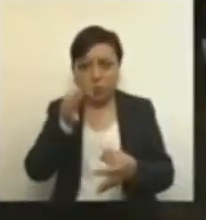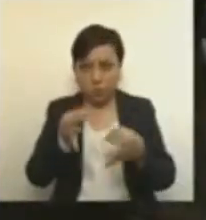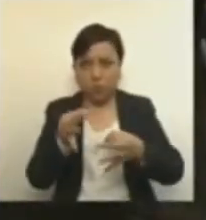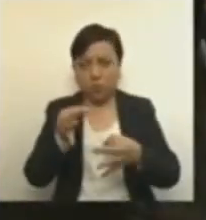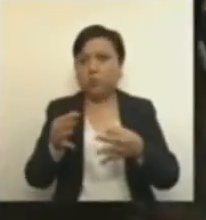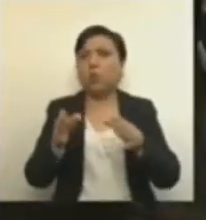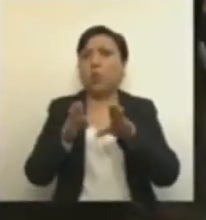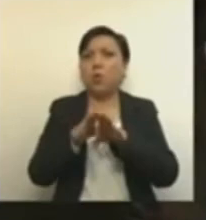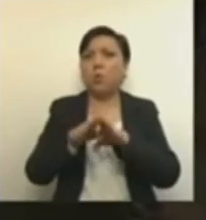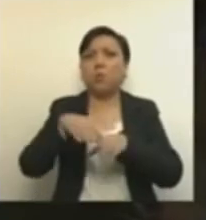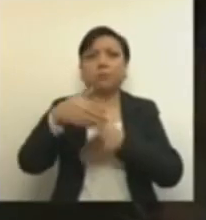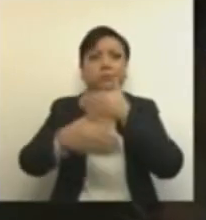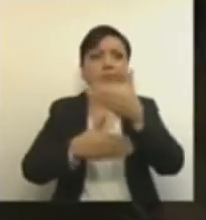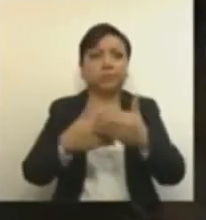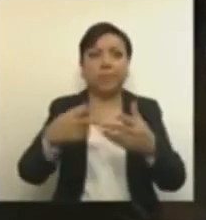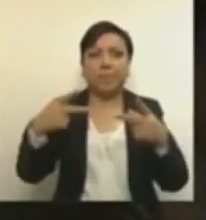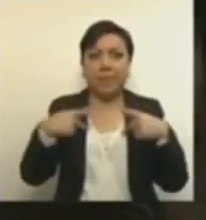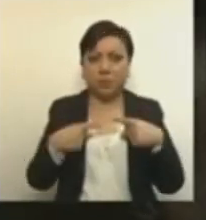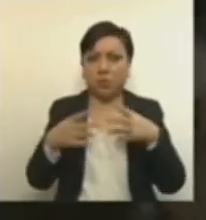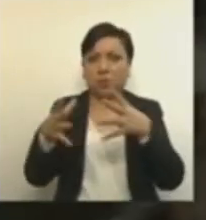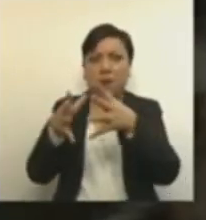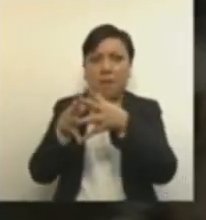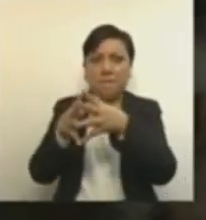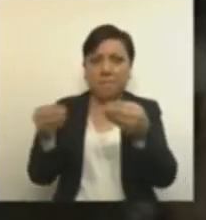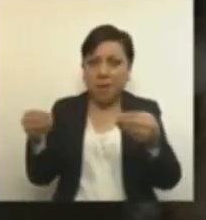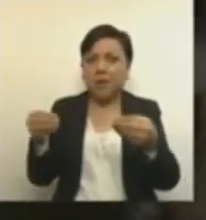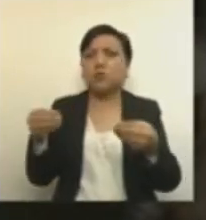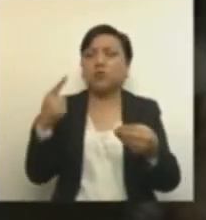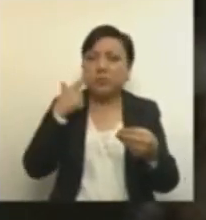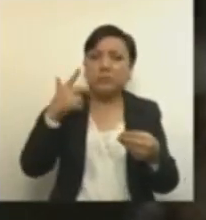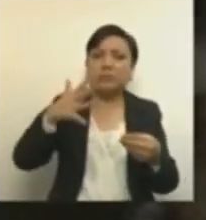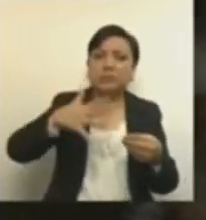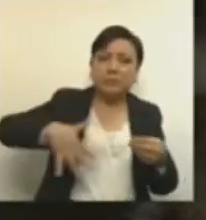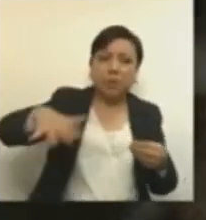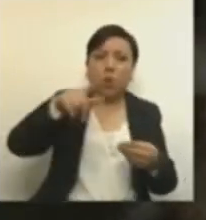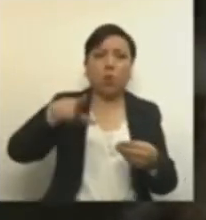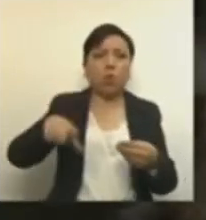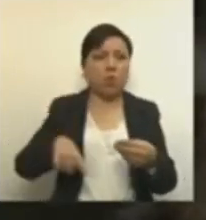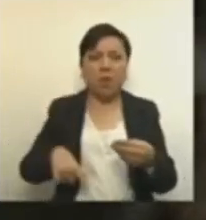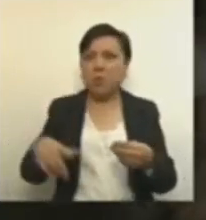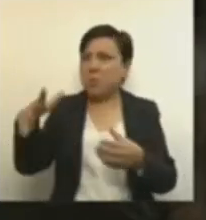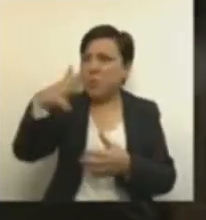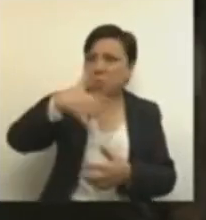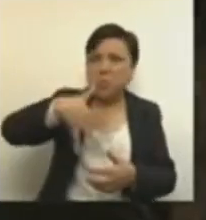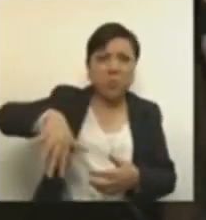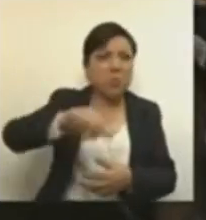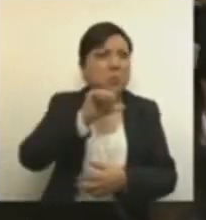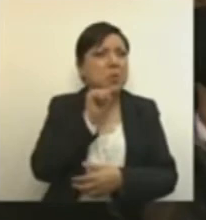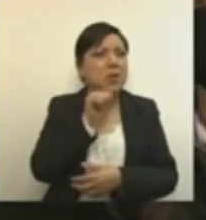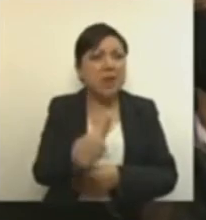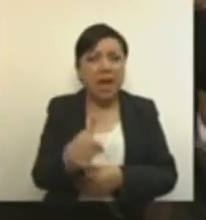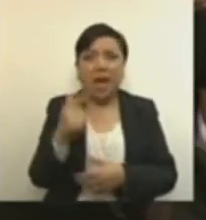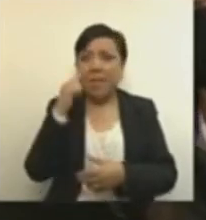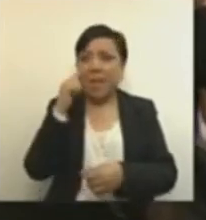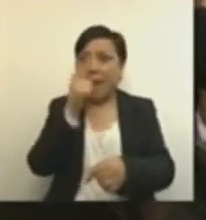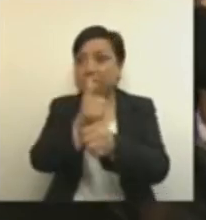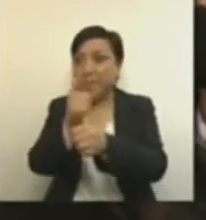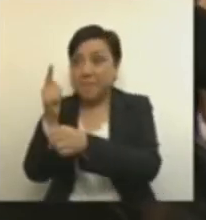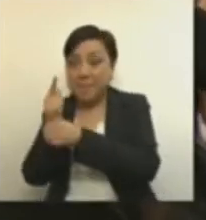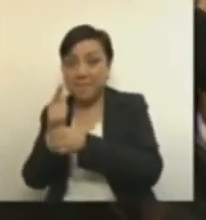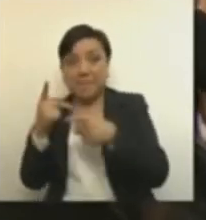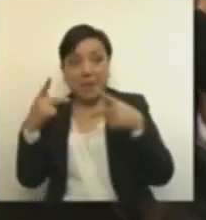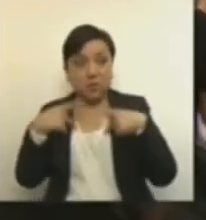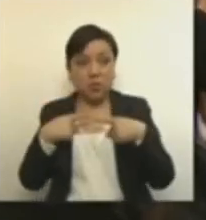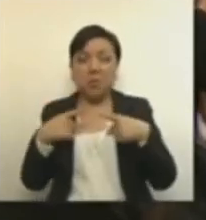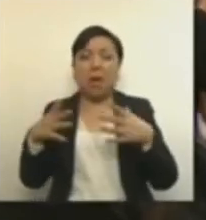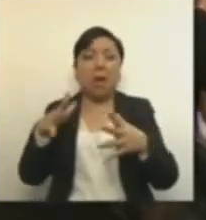desaparecidas que el Estado ni busca ni encuentra? ¿Cómo podrá recuperar el porvenir que se las arrancó?